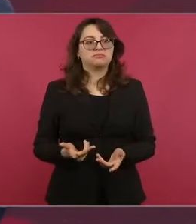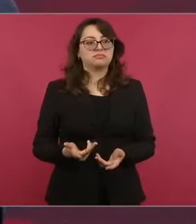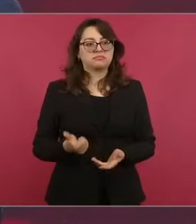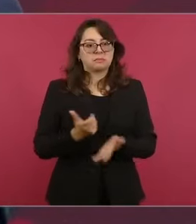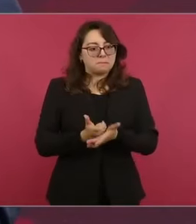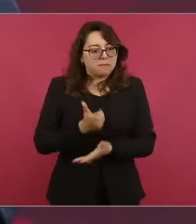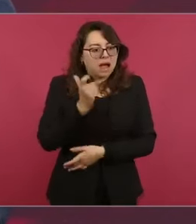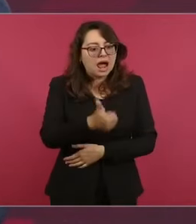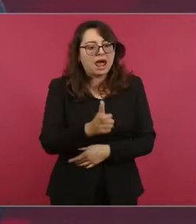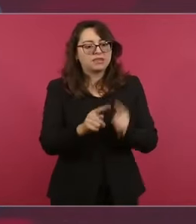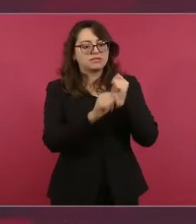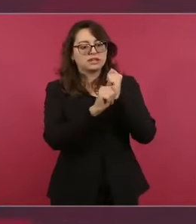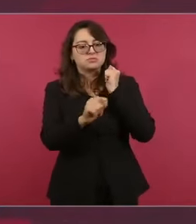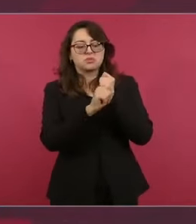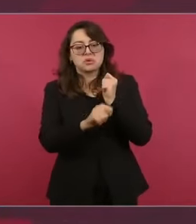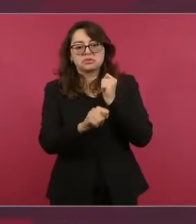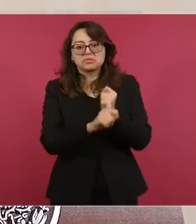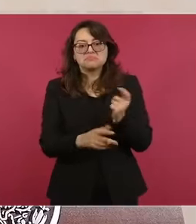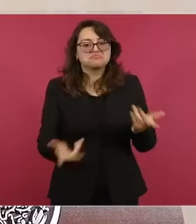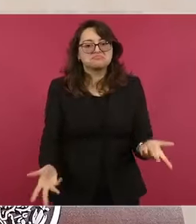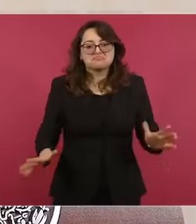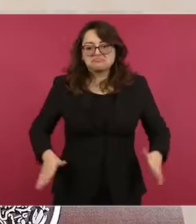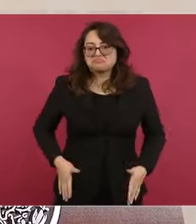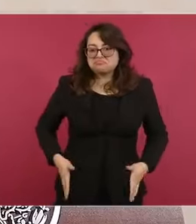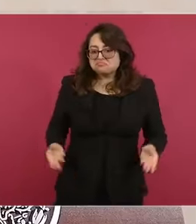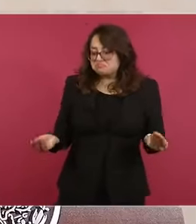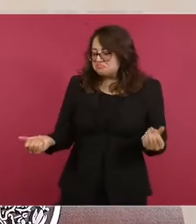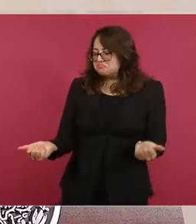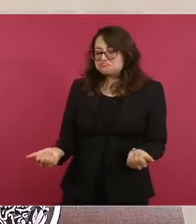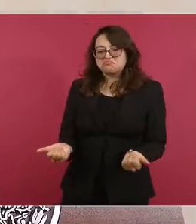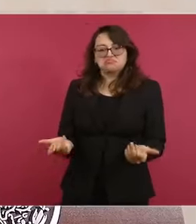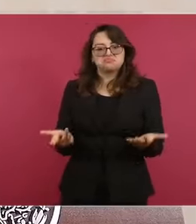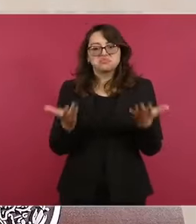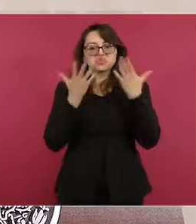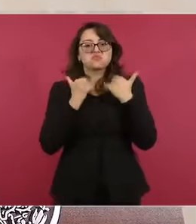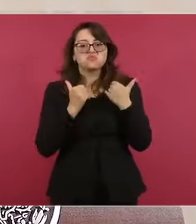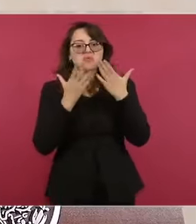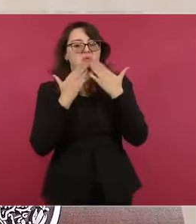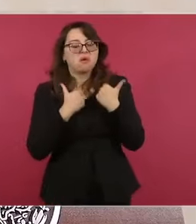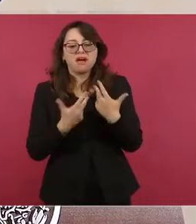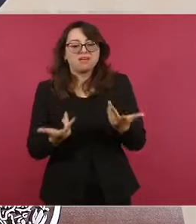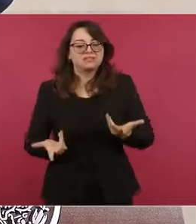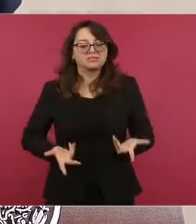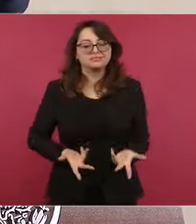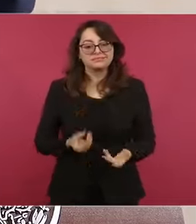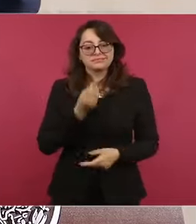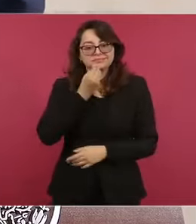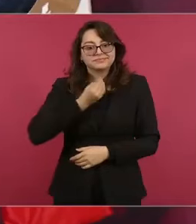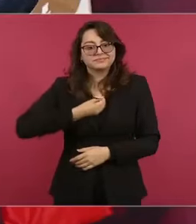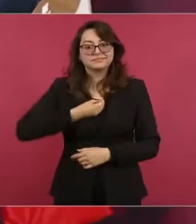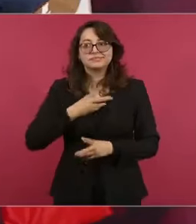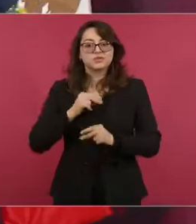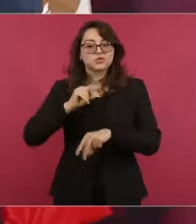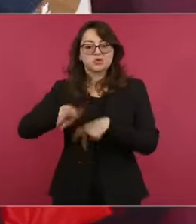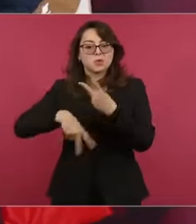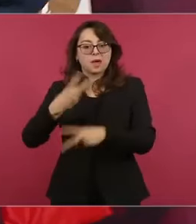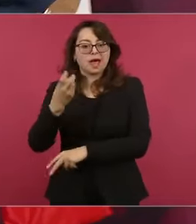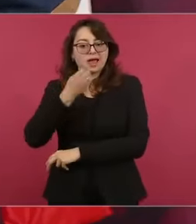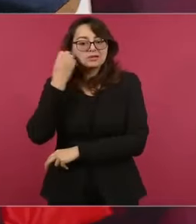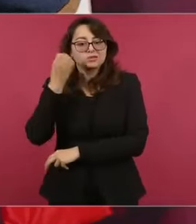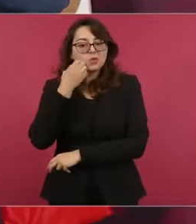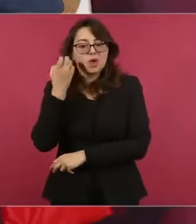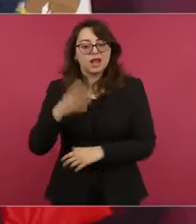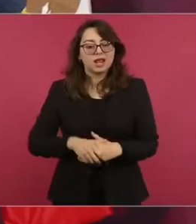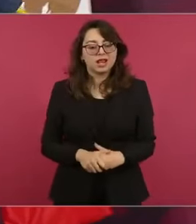y no tiene para llegar un estudiante